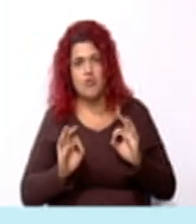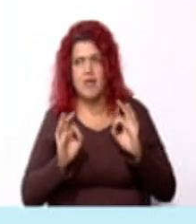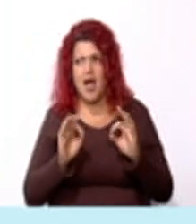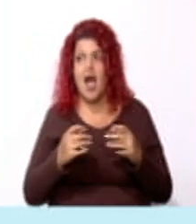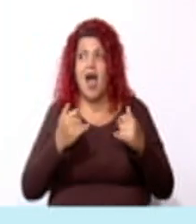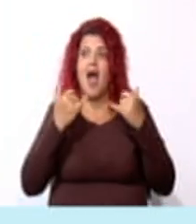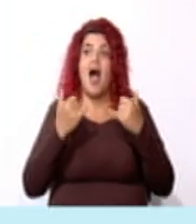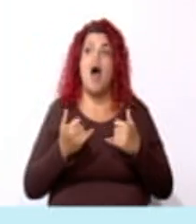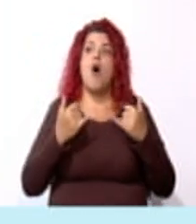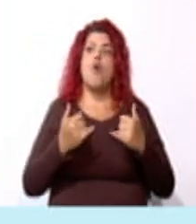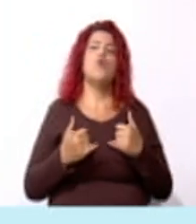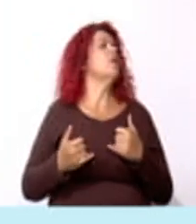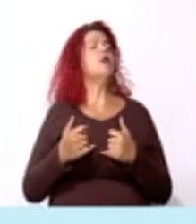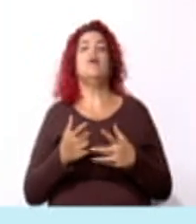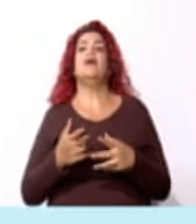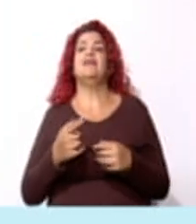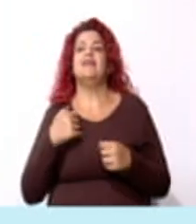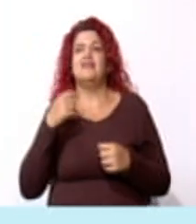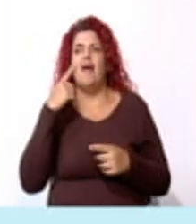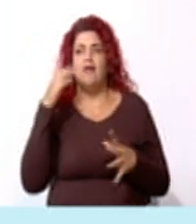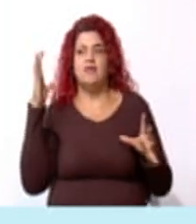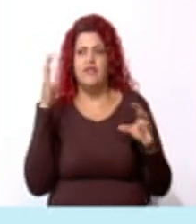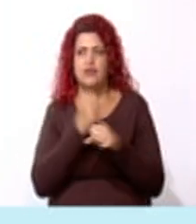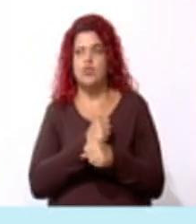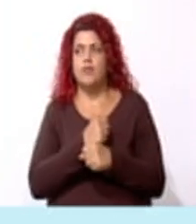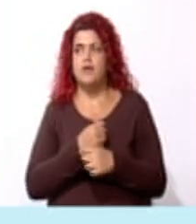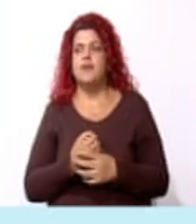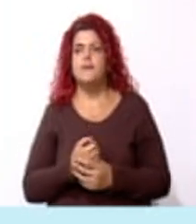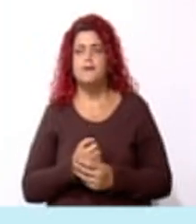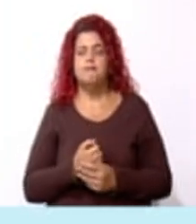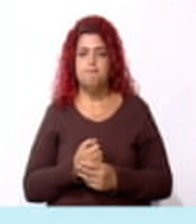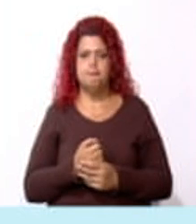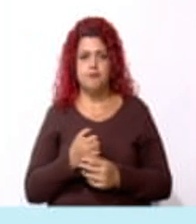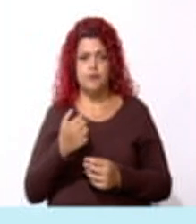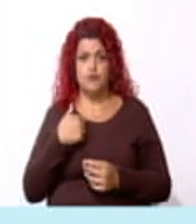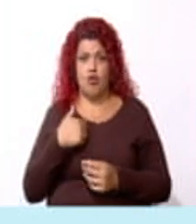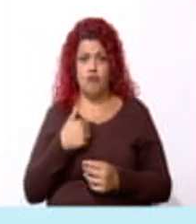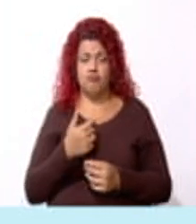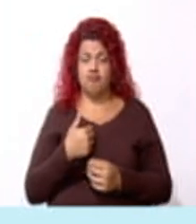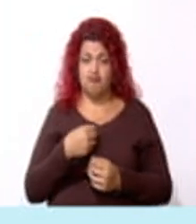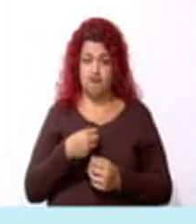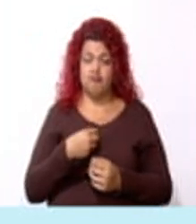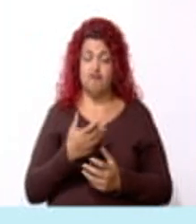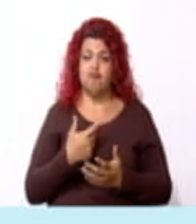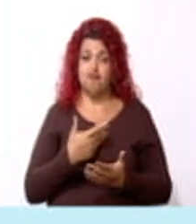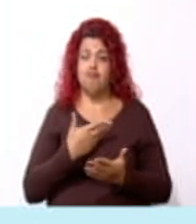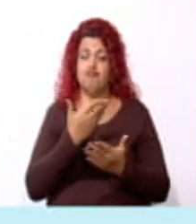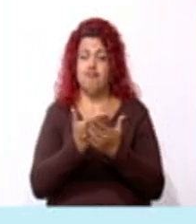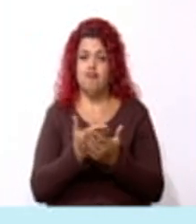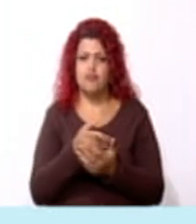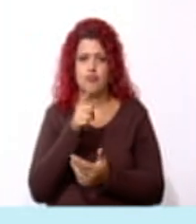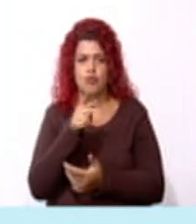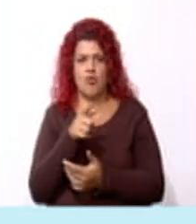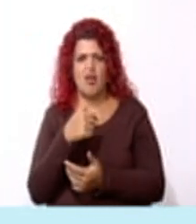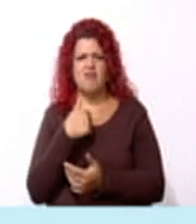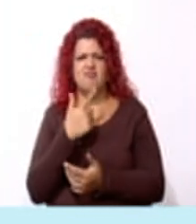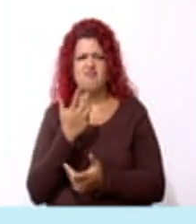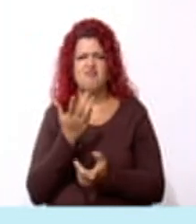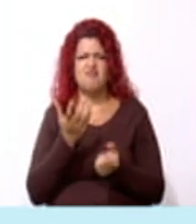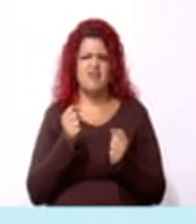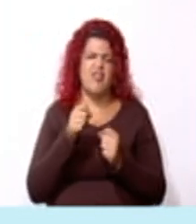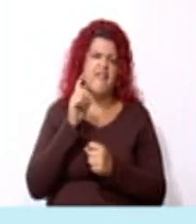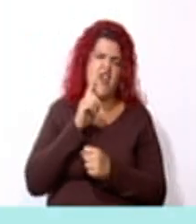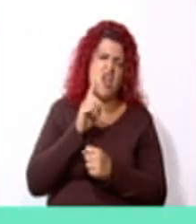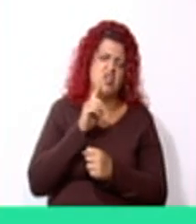ahora, vamos a hacer un pequeño resumen. Yo les lanzo a ustedes varias propuestas y ustedes me van indicando si es